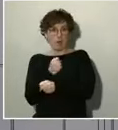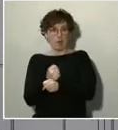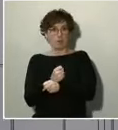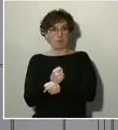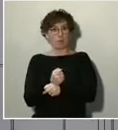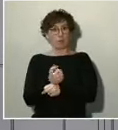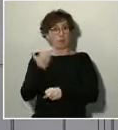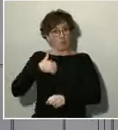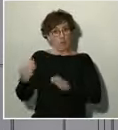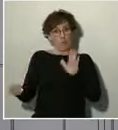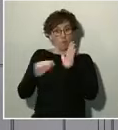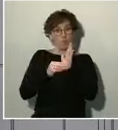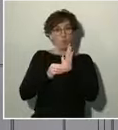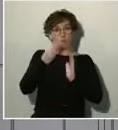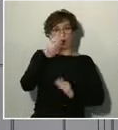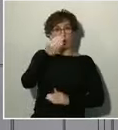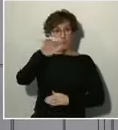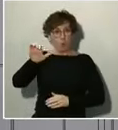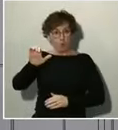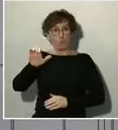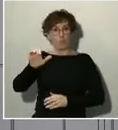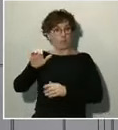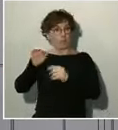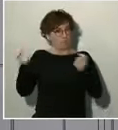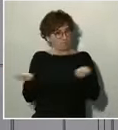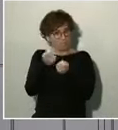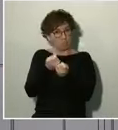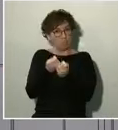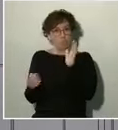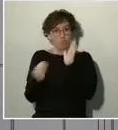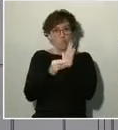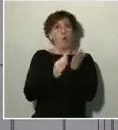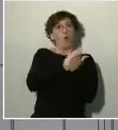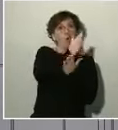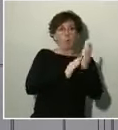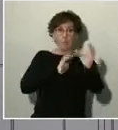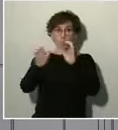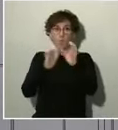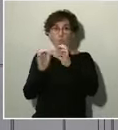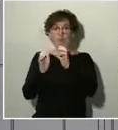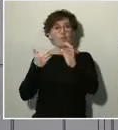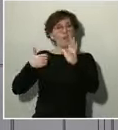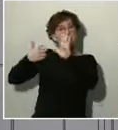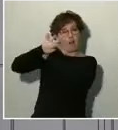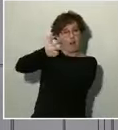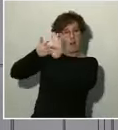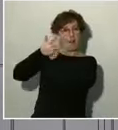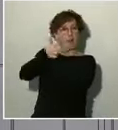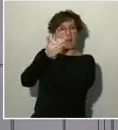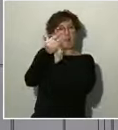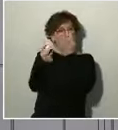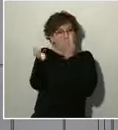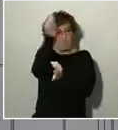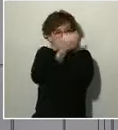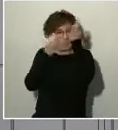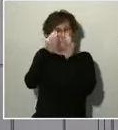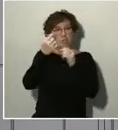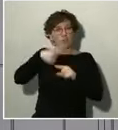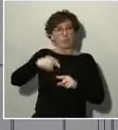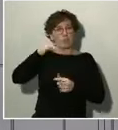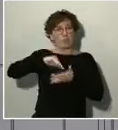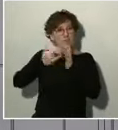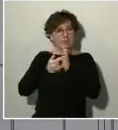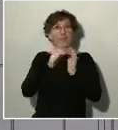los medios de comunicación den a conocer las particularidades y las cuestiones más técnicas de este Real Decreto Ley, lo que tienen que ser